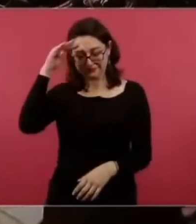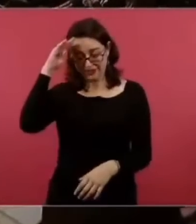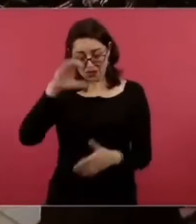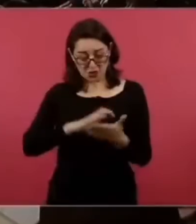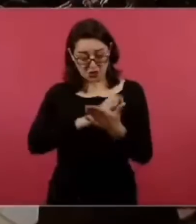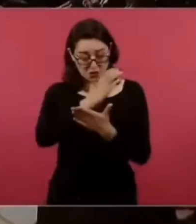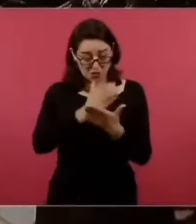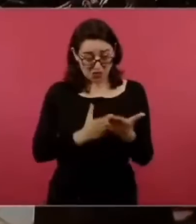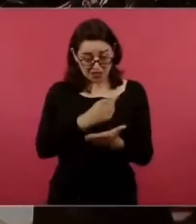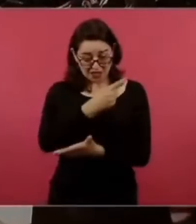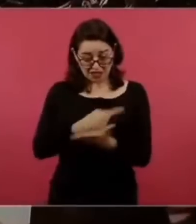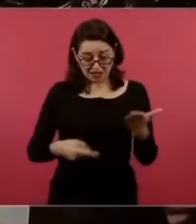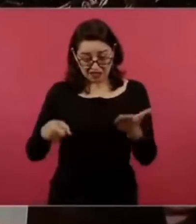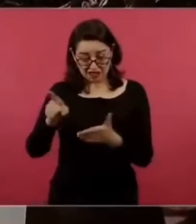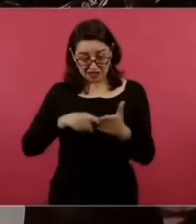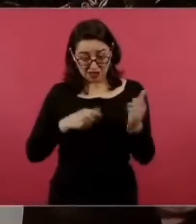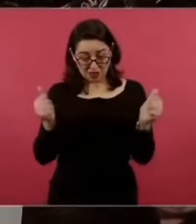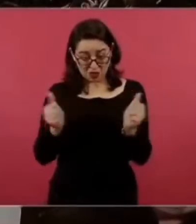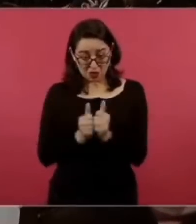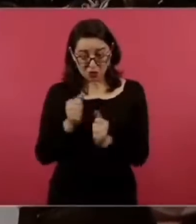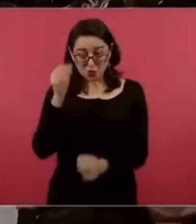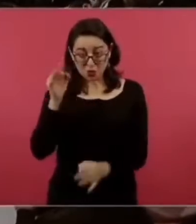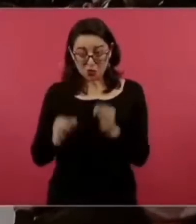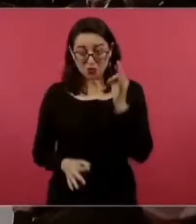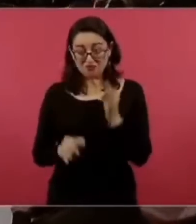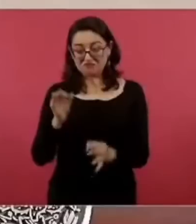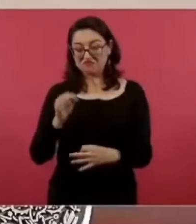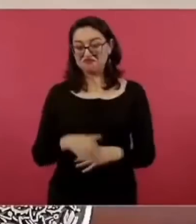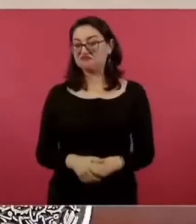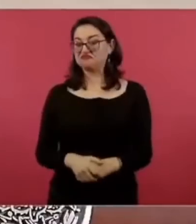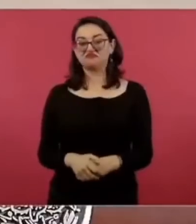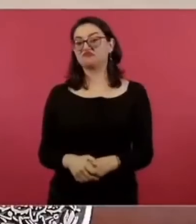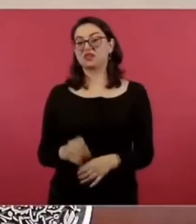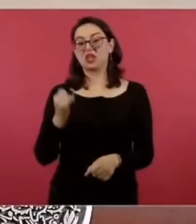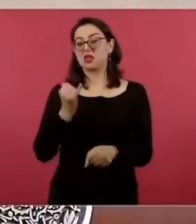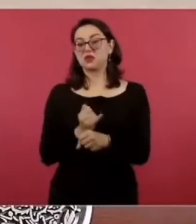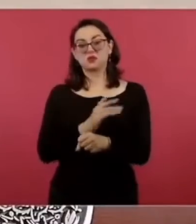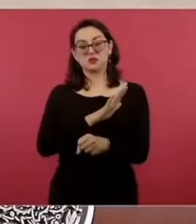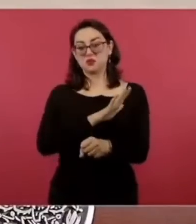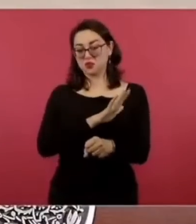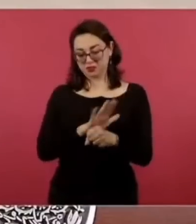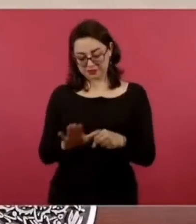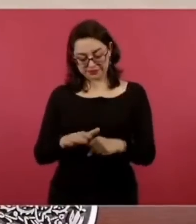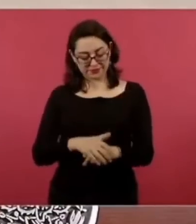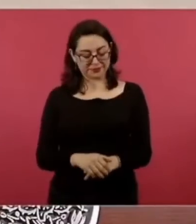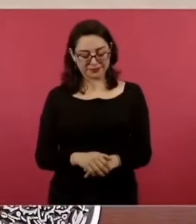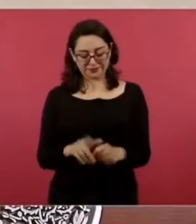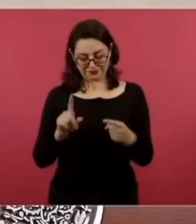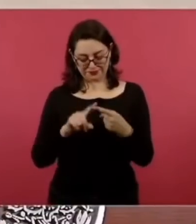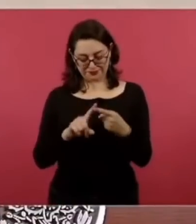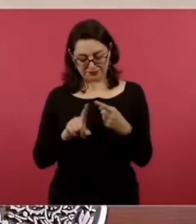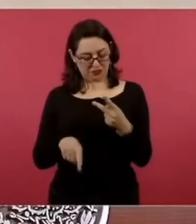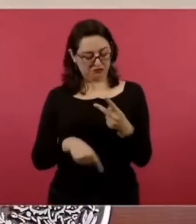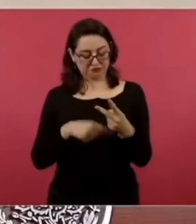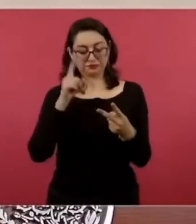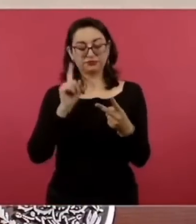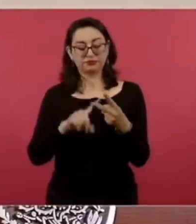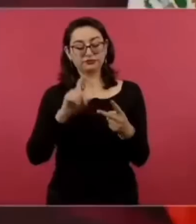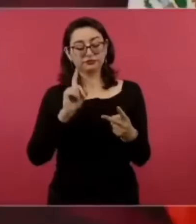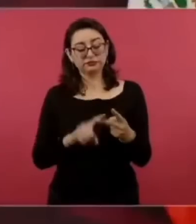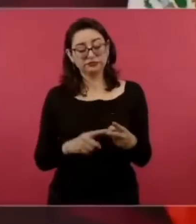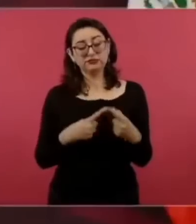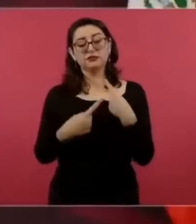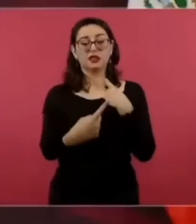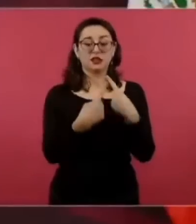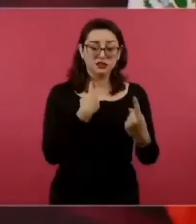bueno la otra opción es a ver vamos a negociar el contrato bájale